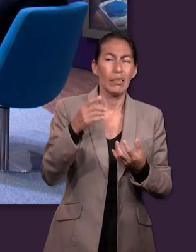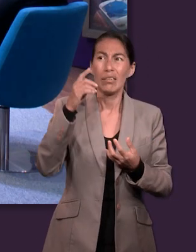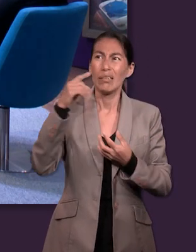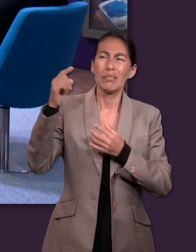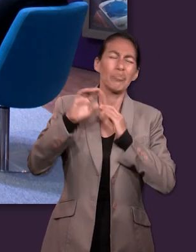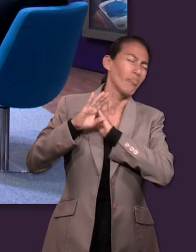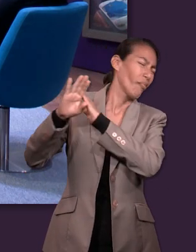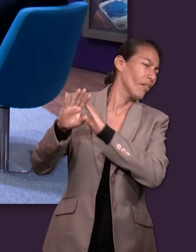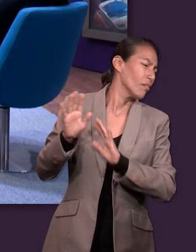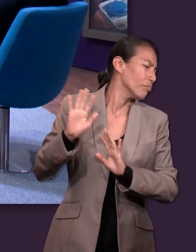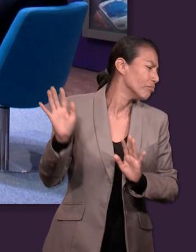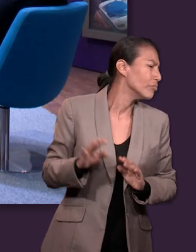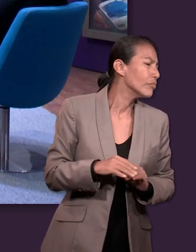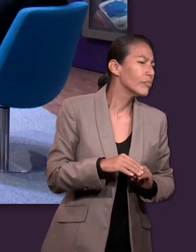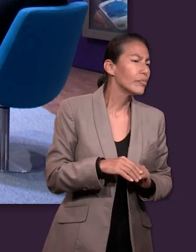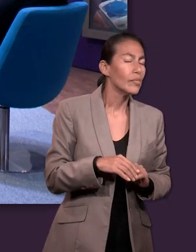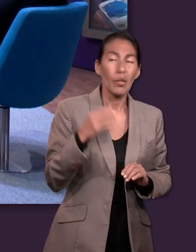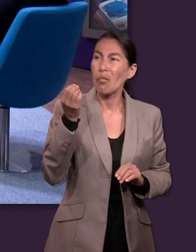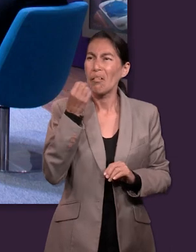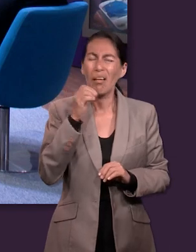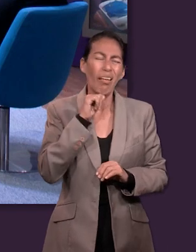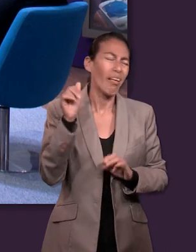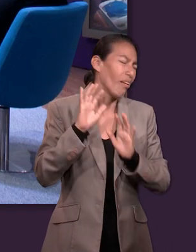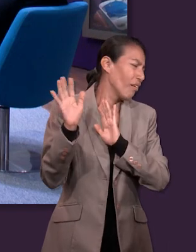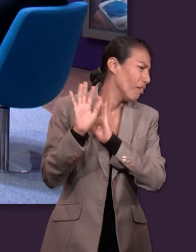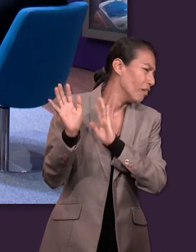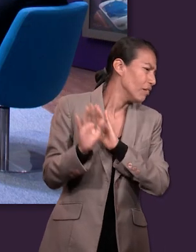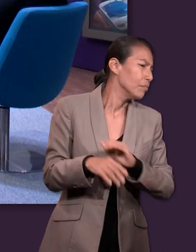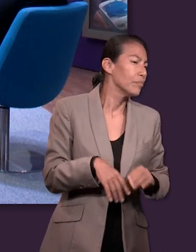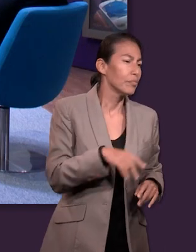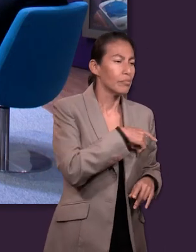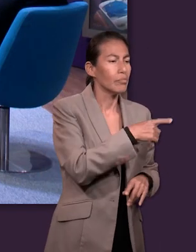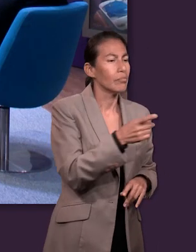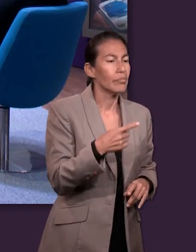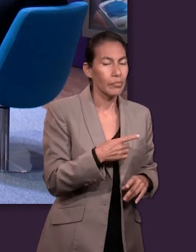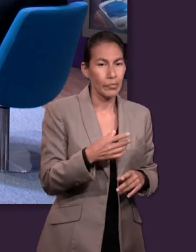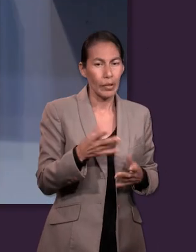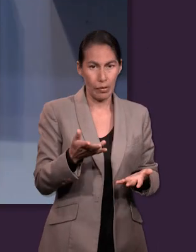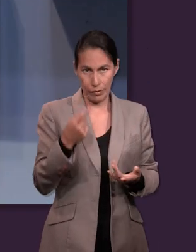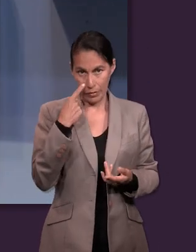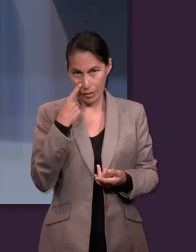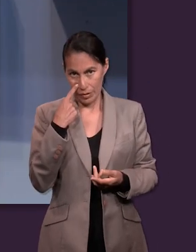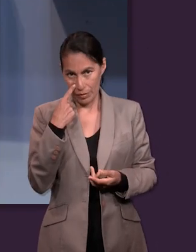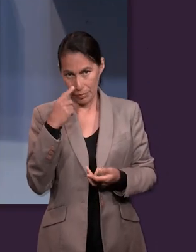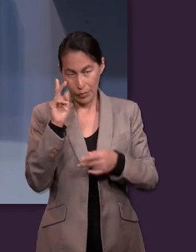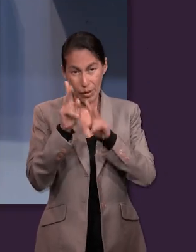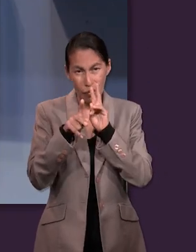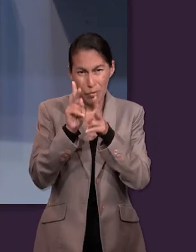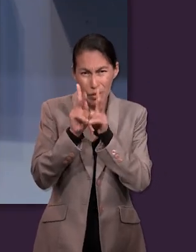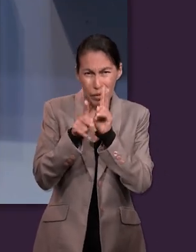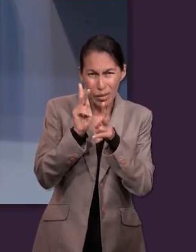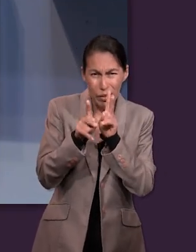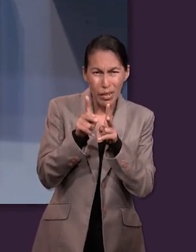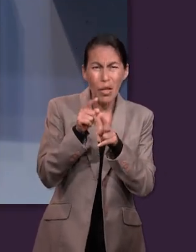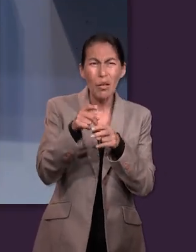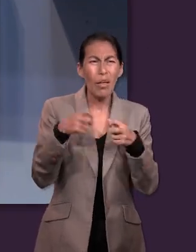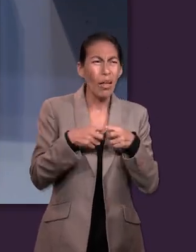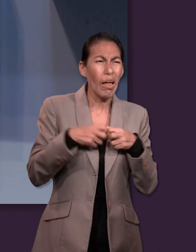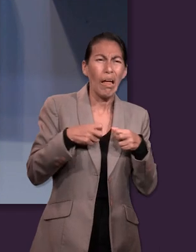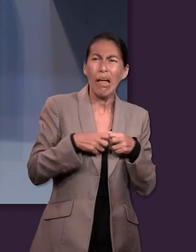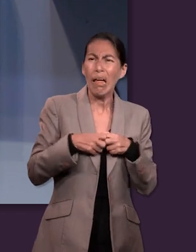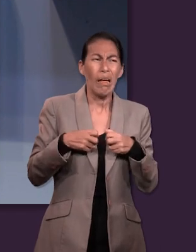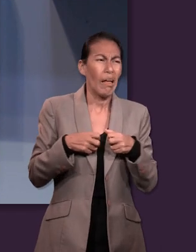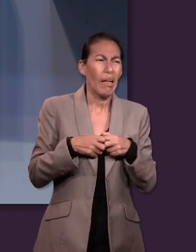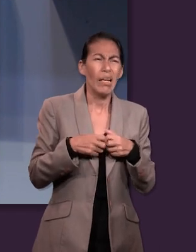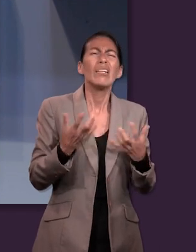a la defensiva incluso. Entonces me gustaría que comentáramos un poquito platicando, cuando estás estresado, ¿qué haces? ¿Qué haces